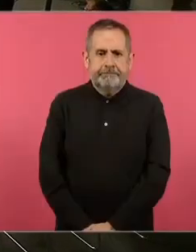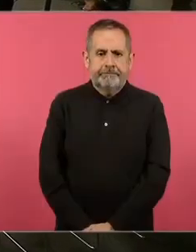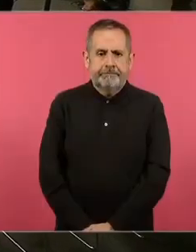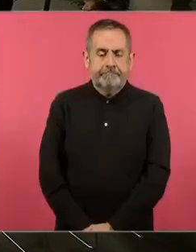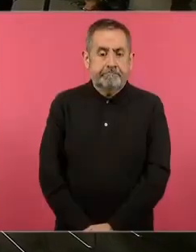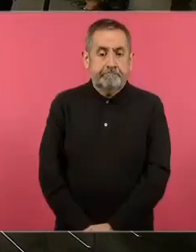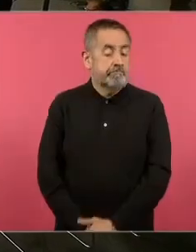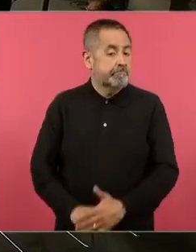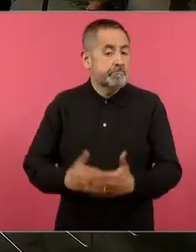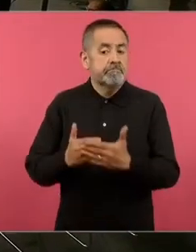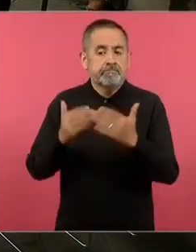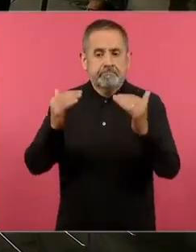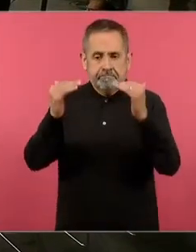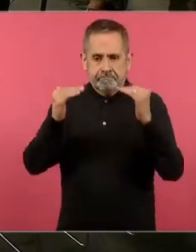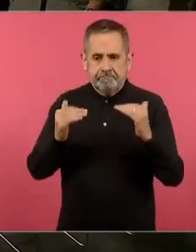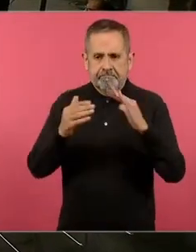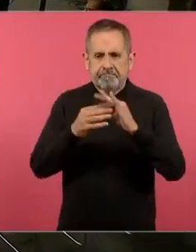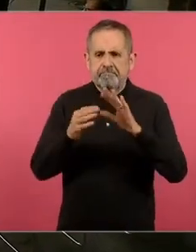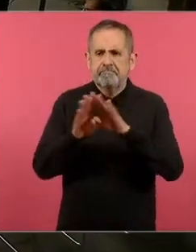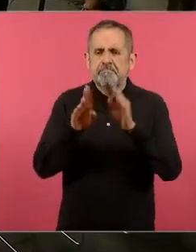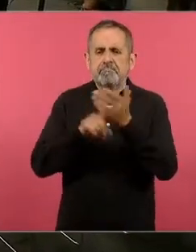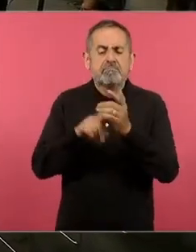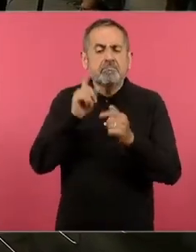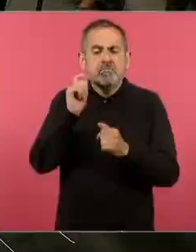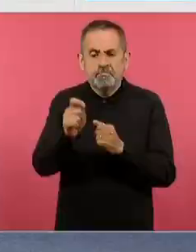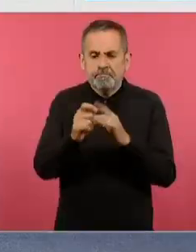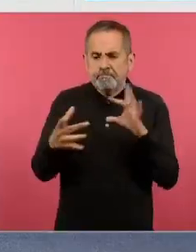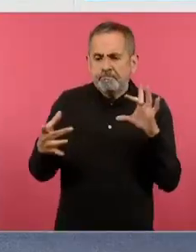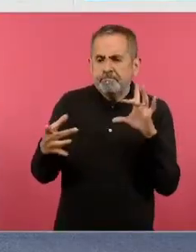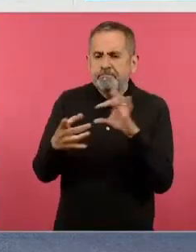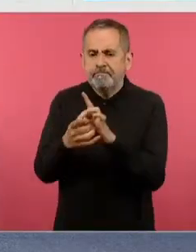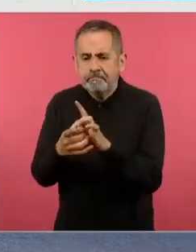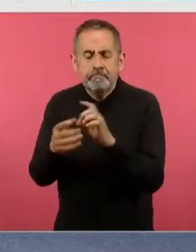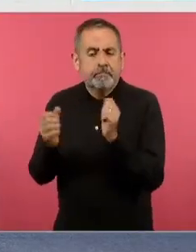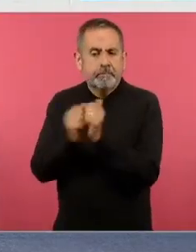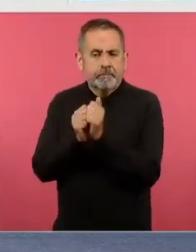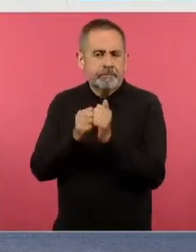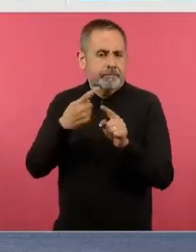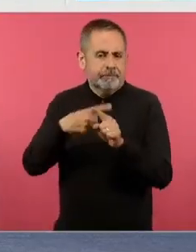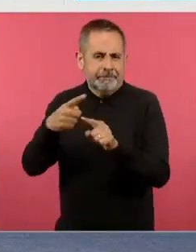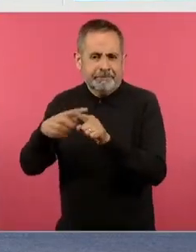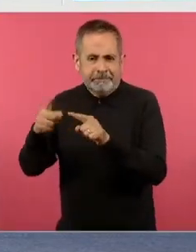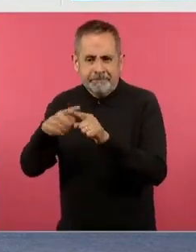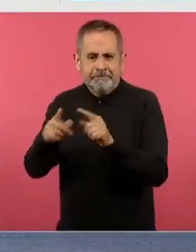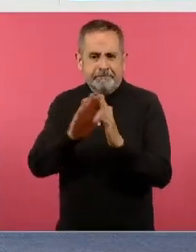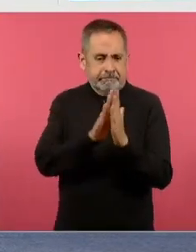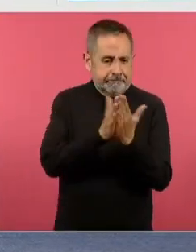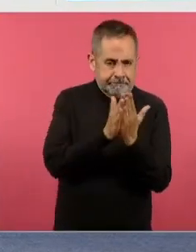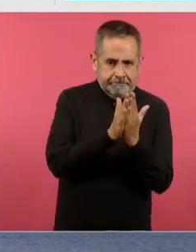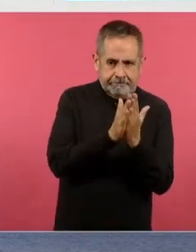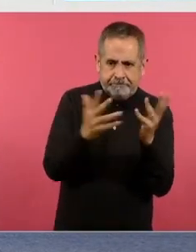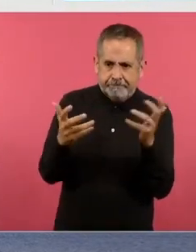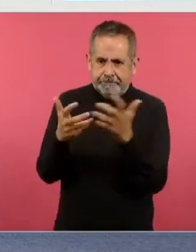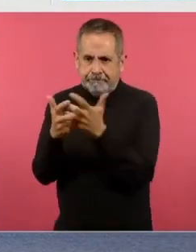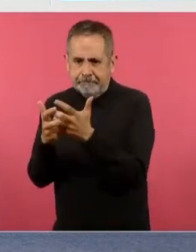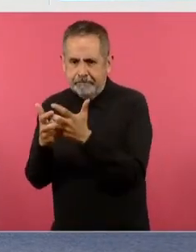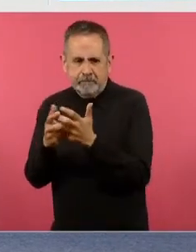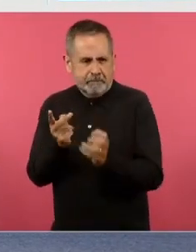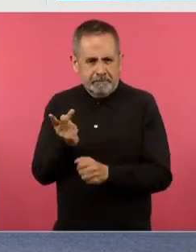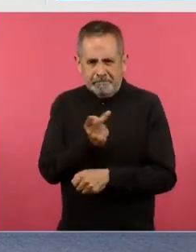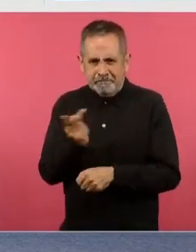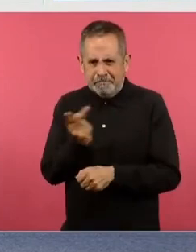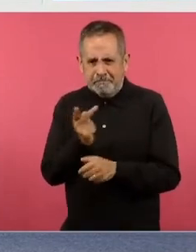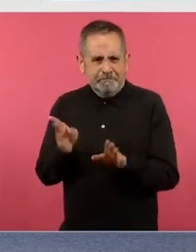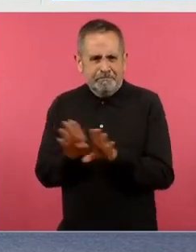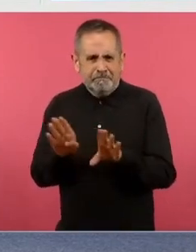Ahora, vamos a ver cómo es que se da la vinculación de los contenidos y de los libros de texto entre ellos.